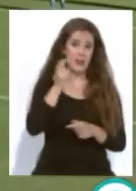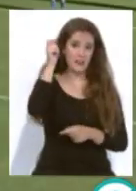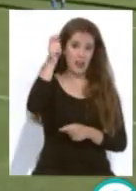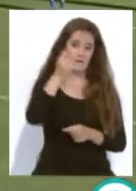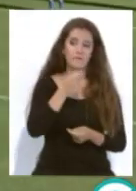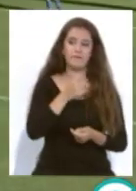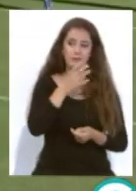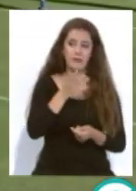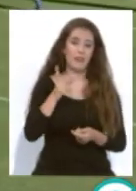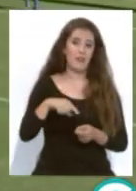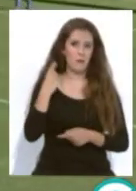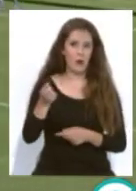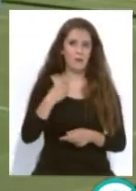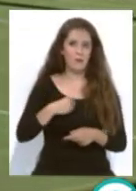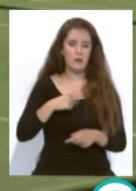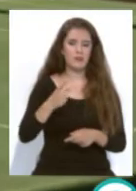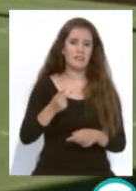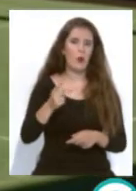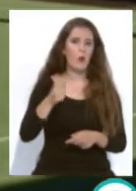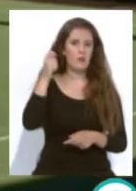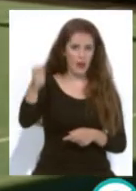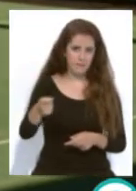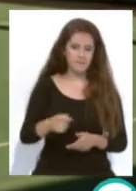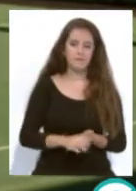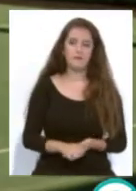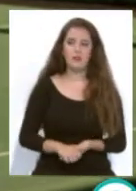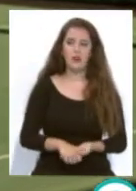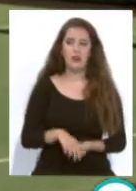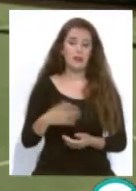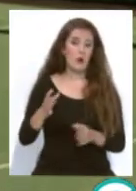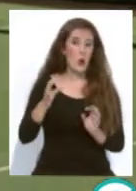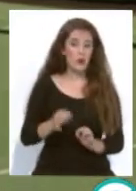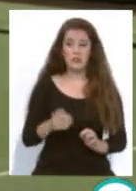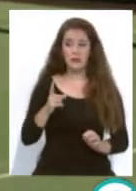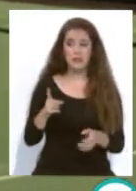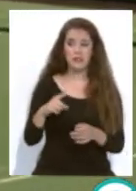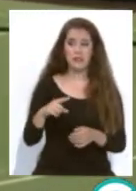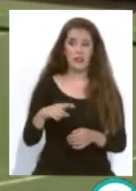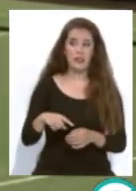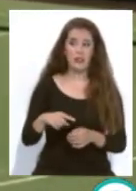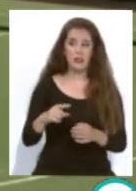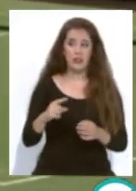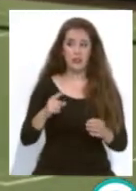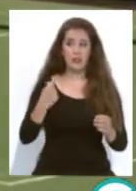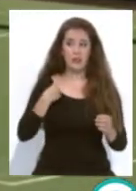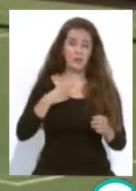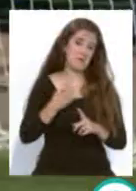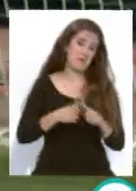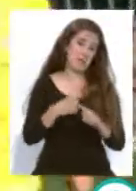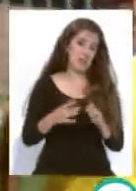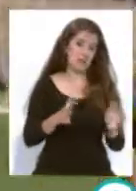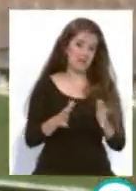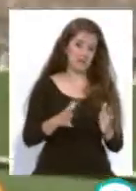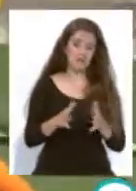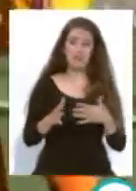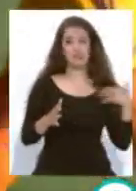le sacaron la segunda pero vamos a decir que justamente esta es la única llegada medio decente aunque ya